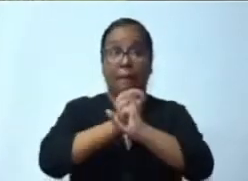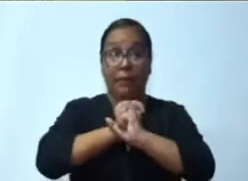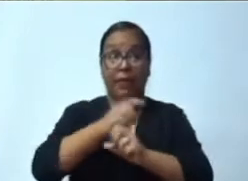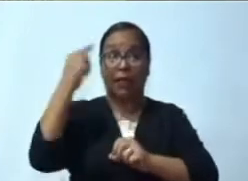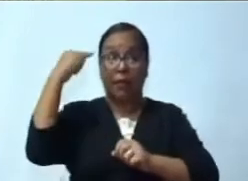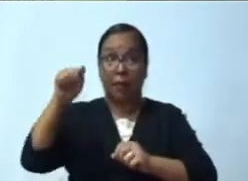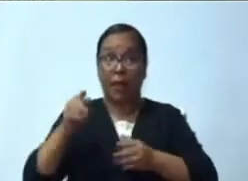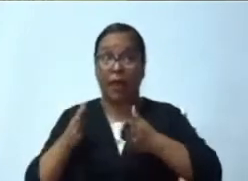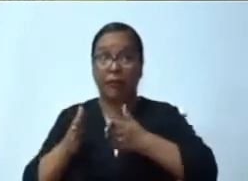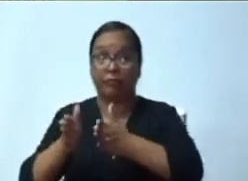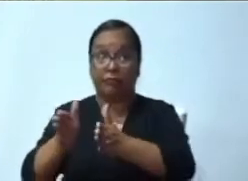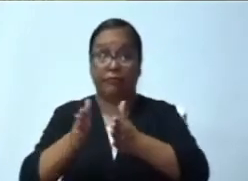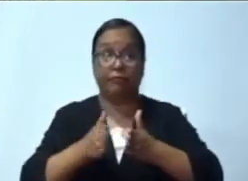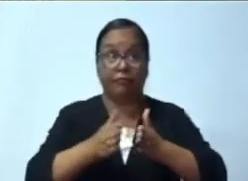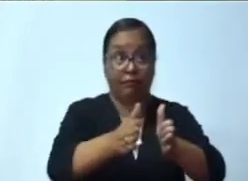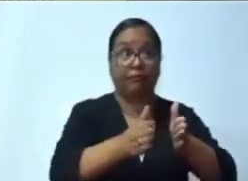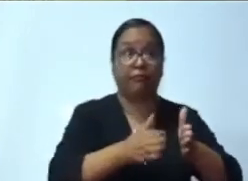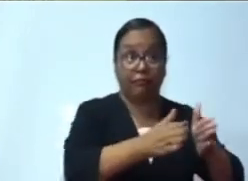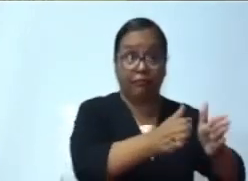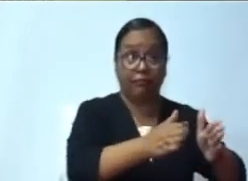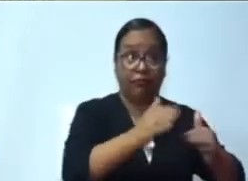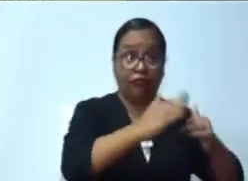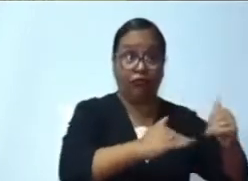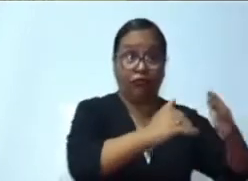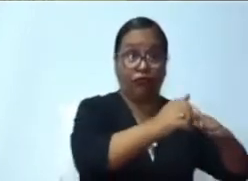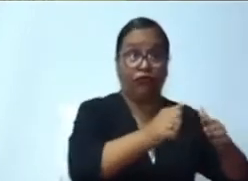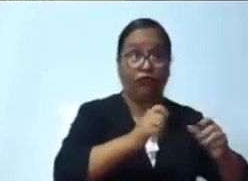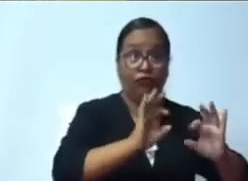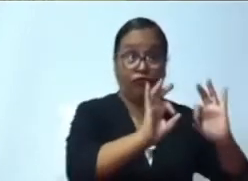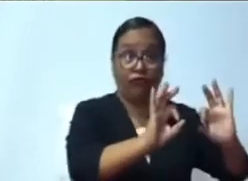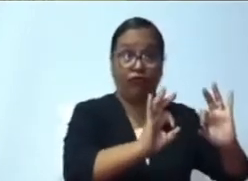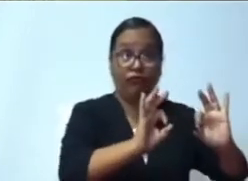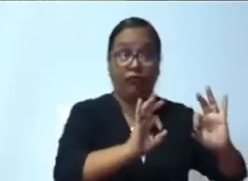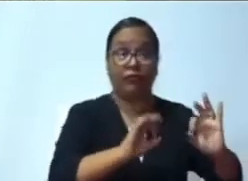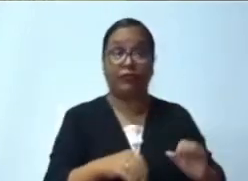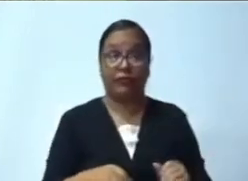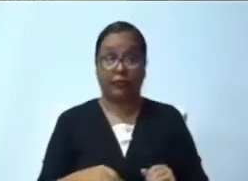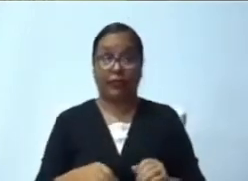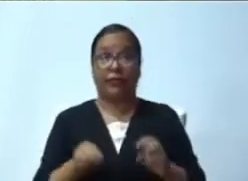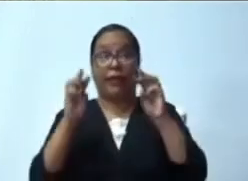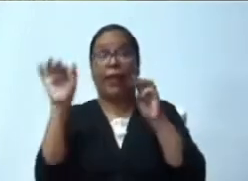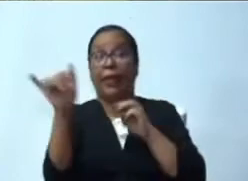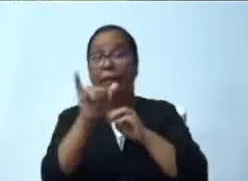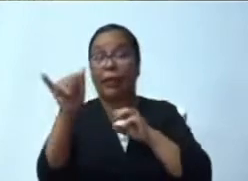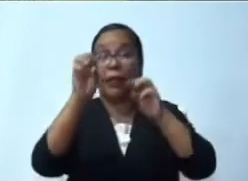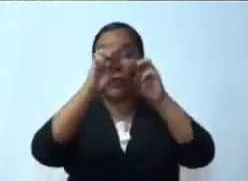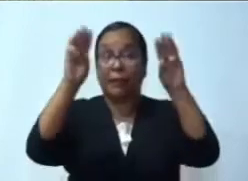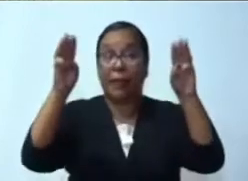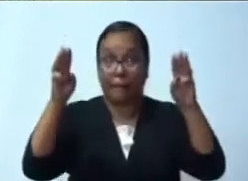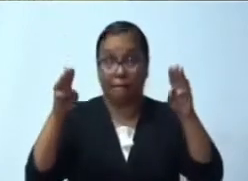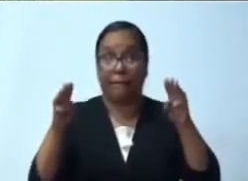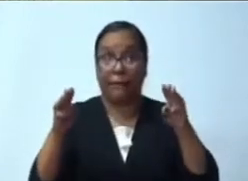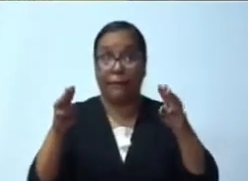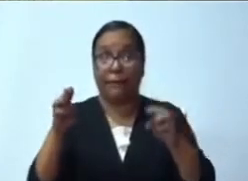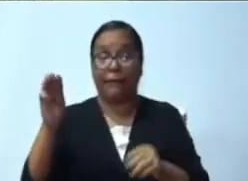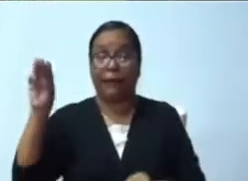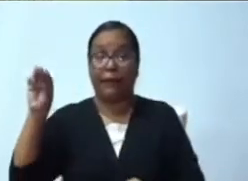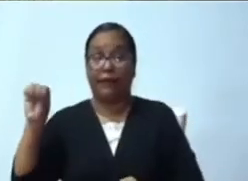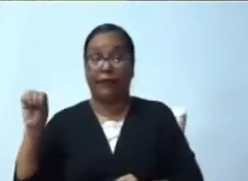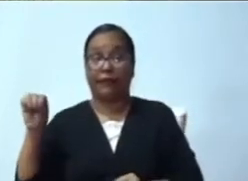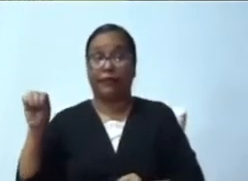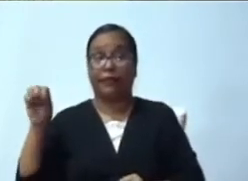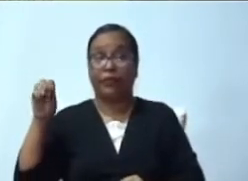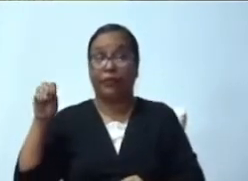Ministerio de Obras Públicas, que es el ministerio competente, pero incompetente para hacer ese trabajo, ¿y por qué digo